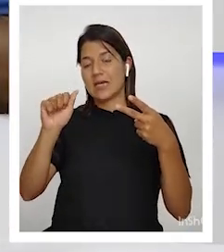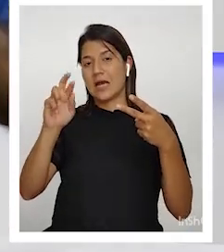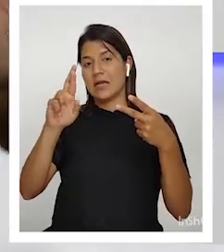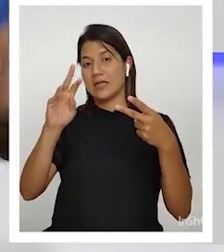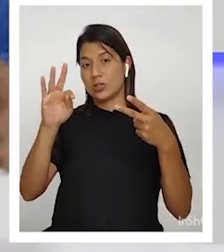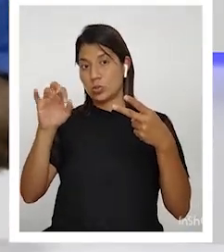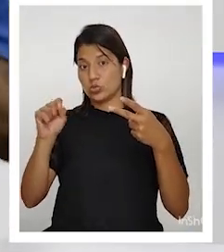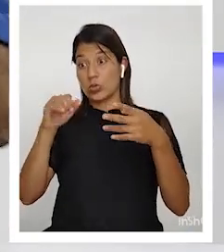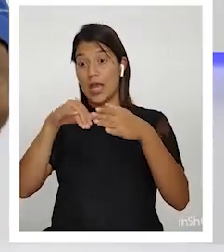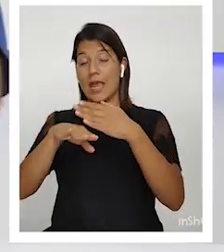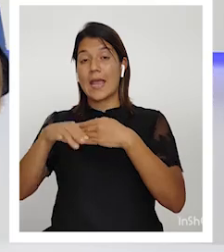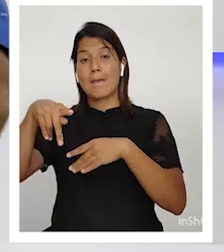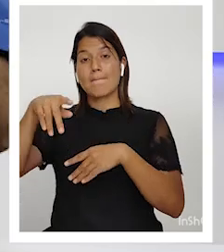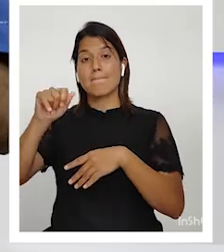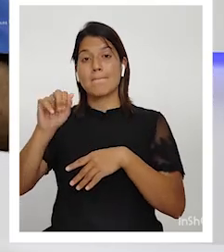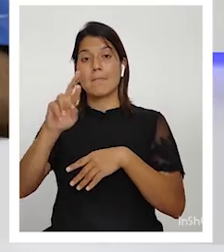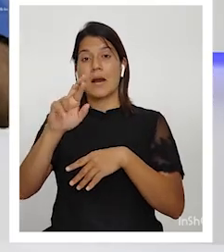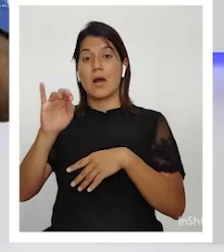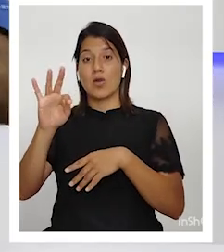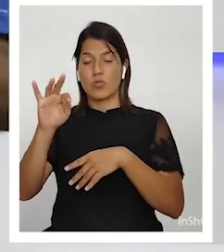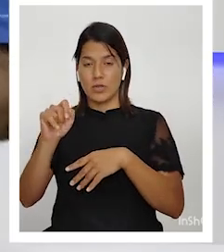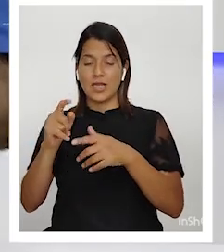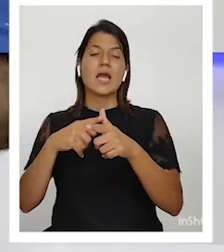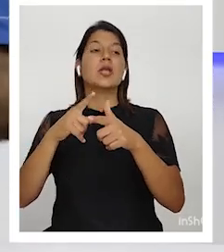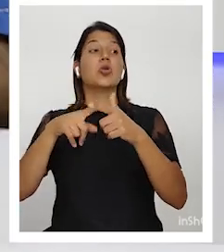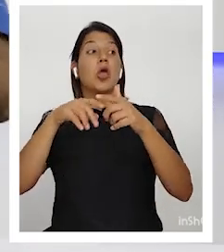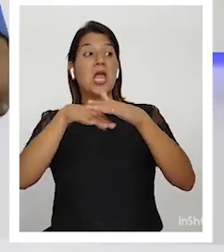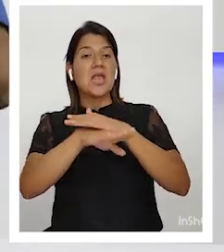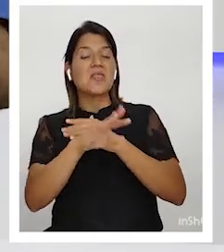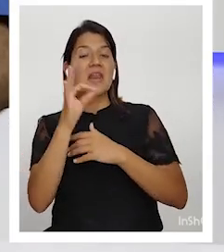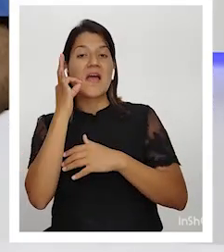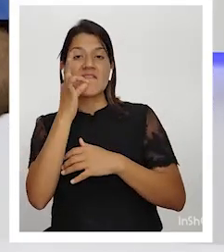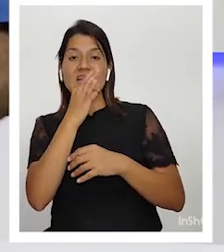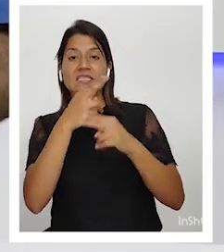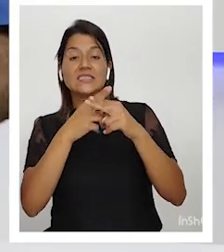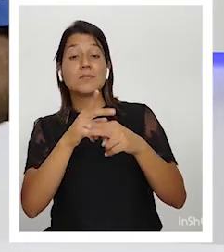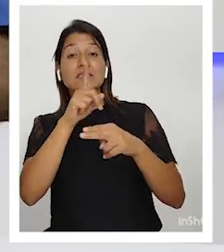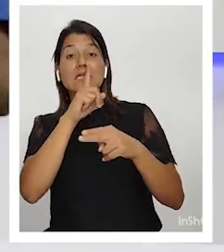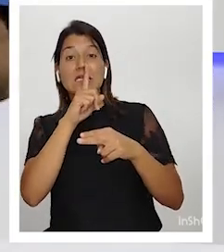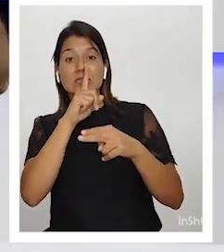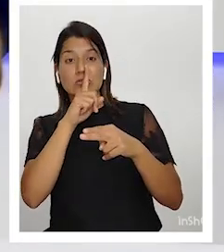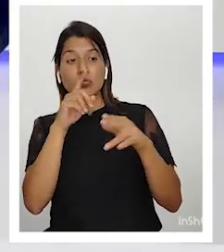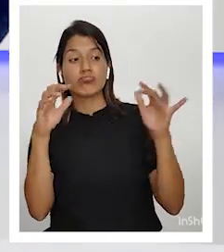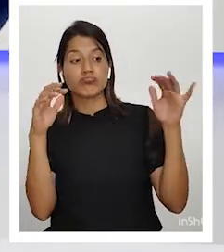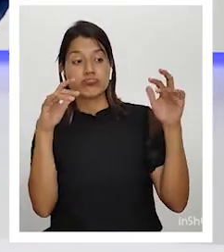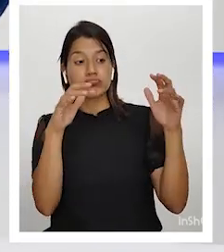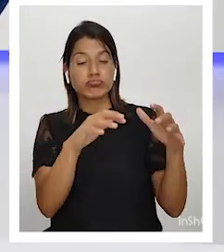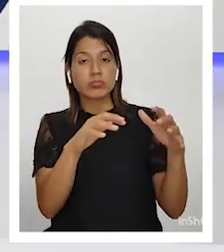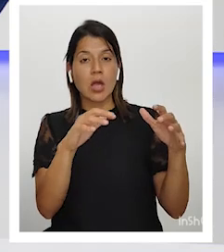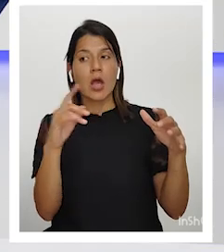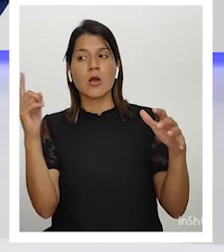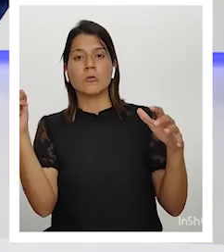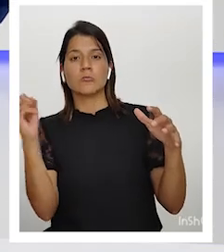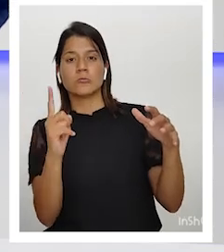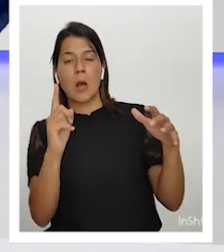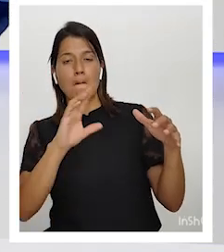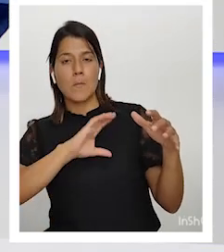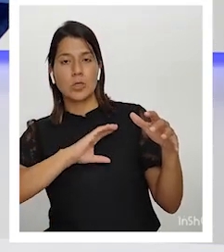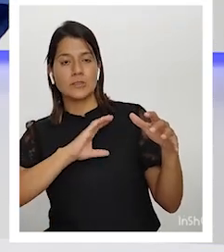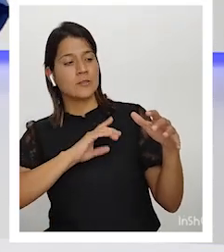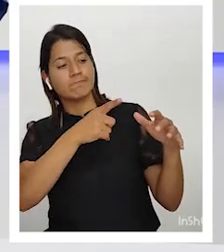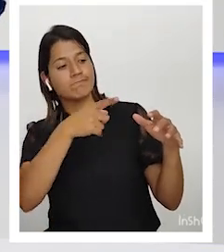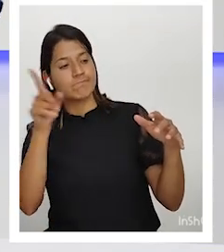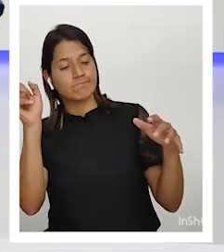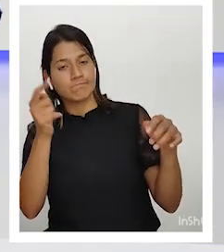Bueno, se meten en la finca de Silencio, viene la policía, los saca, porque esa